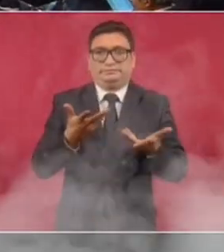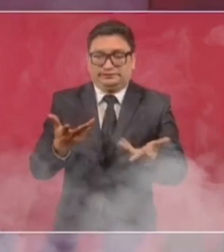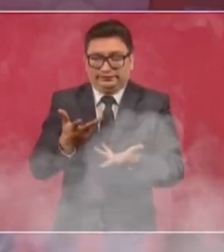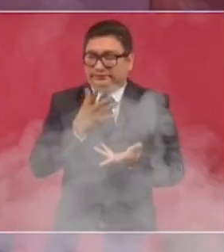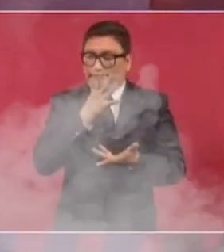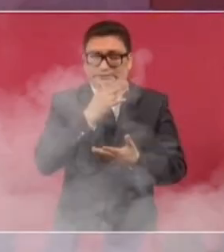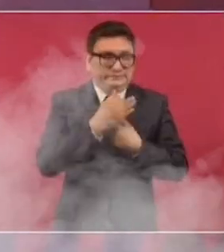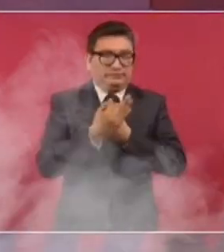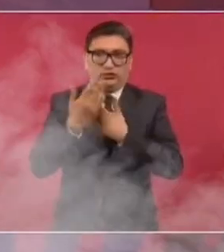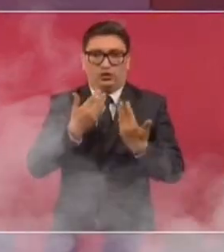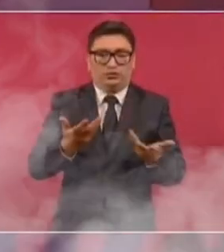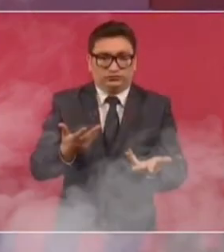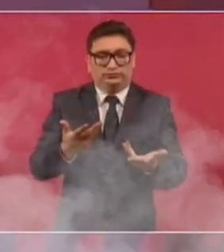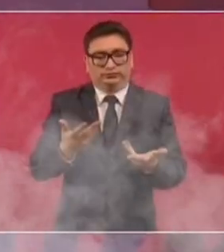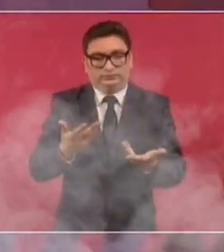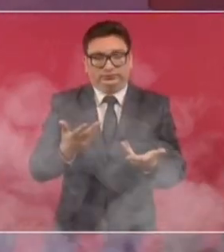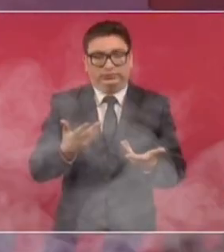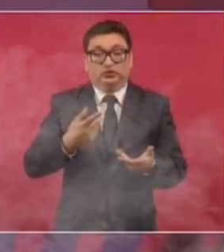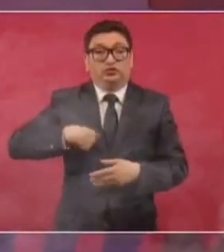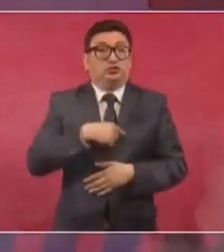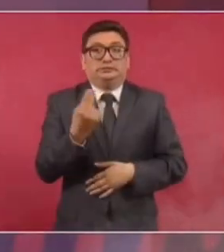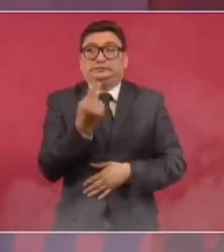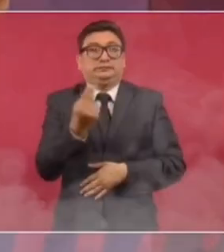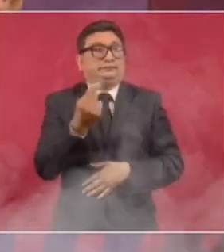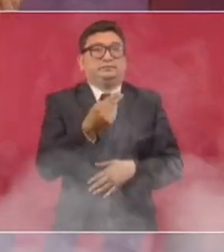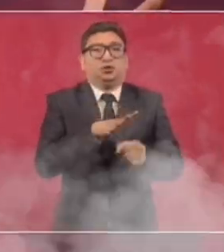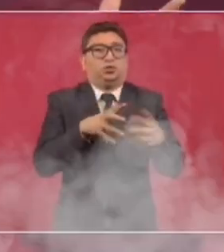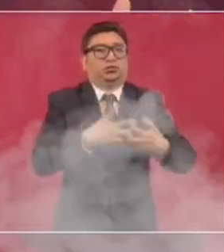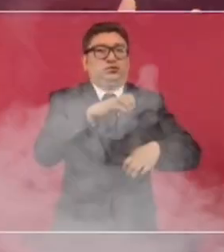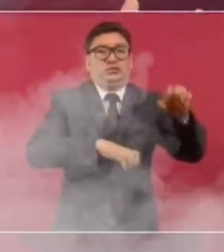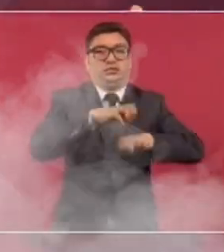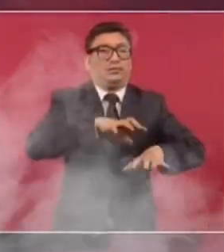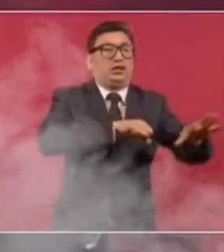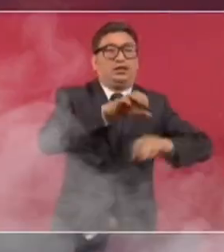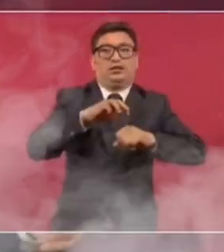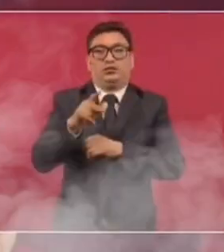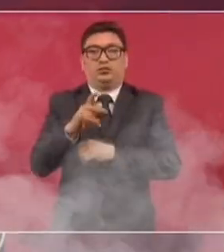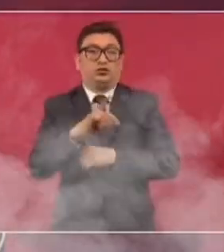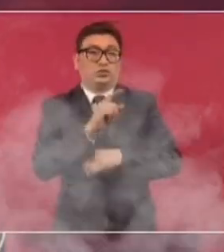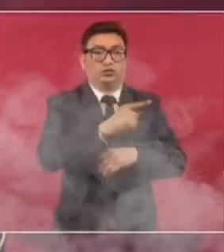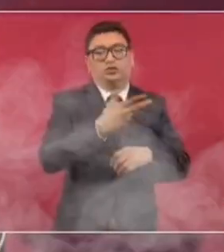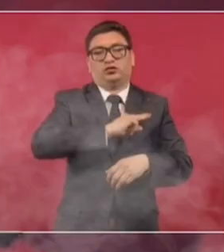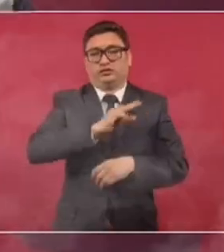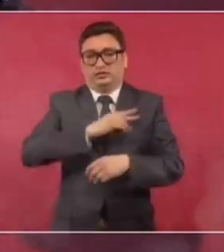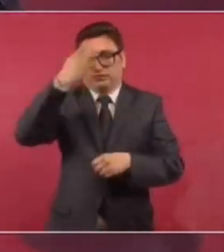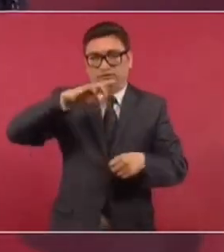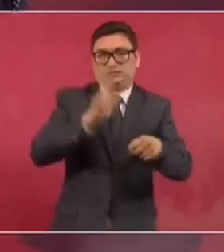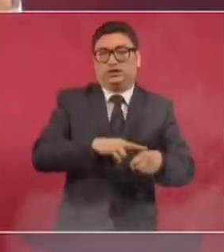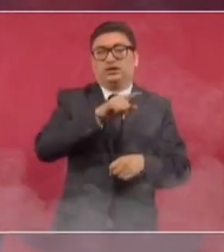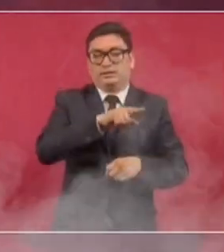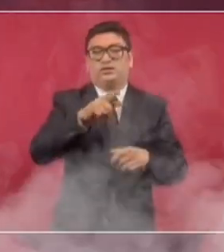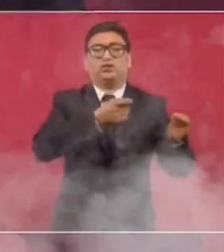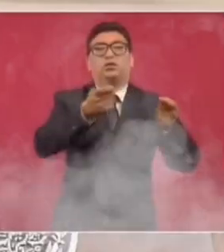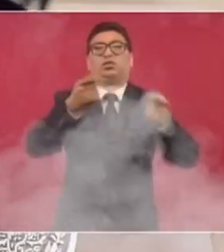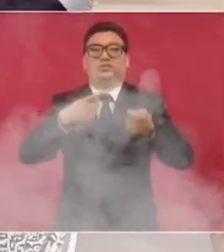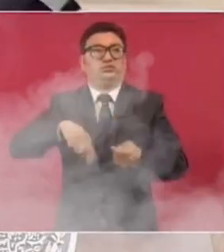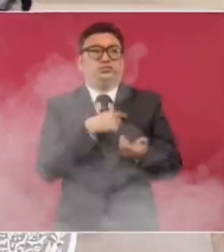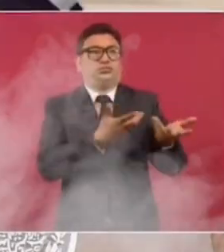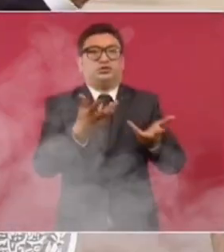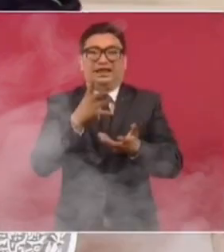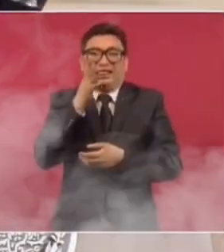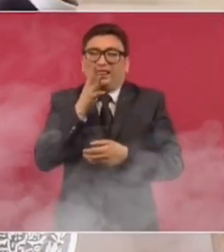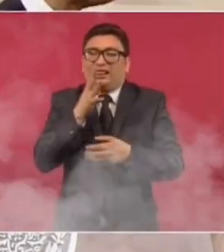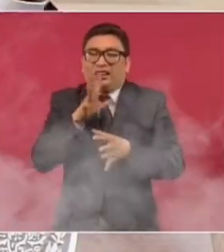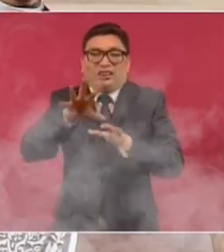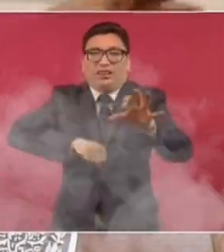dependiendo de los grandes monopolios privados, extranjeros, que manejan en otras partes y que ya casi